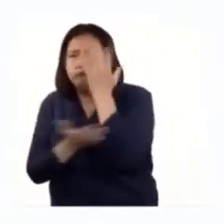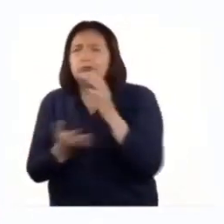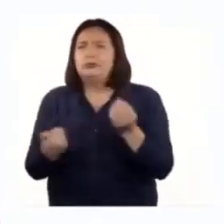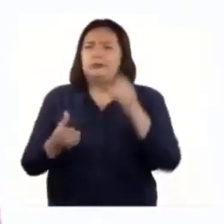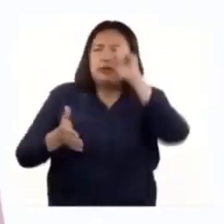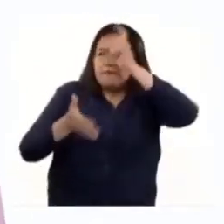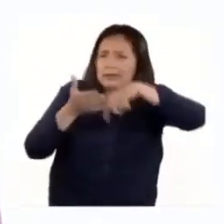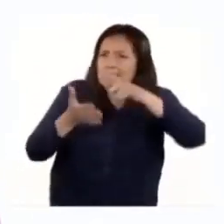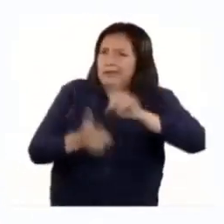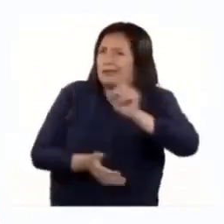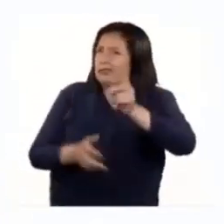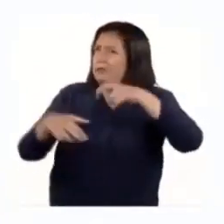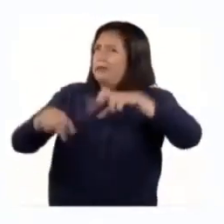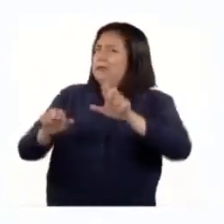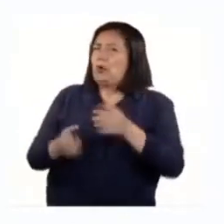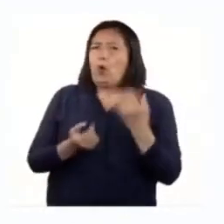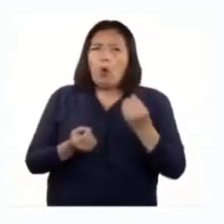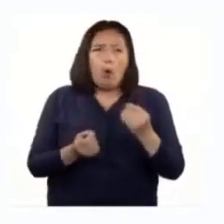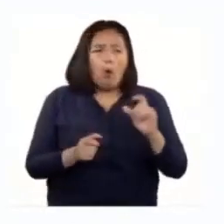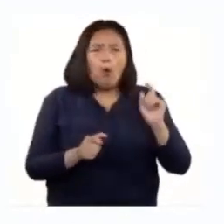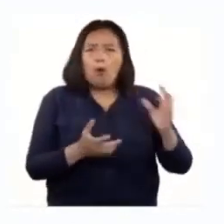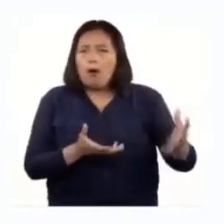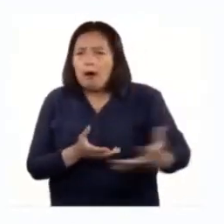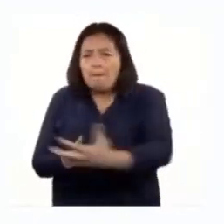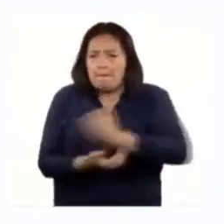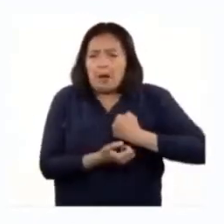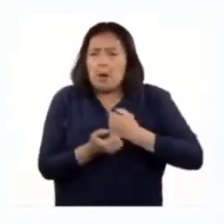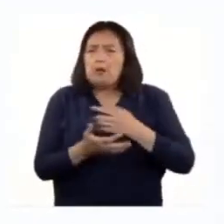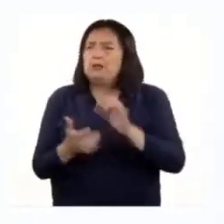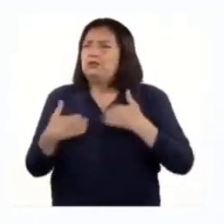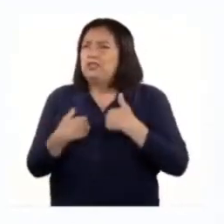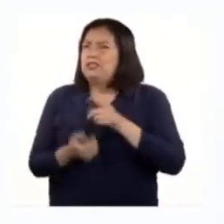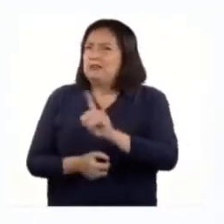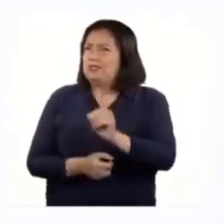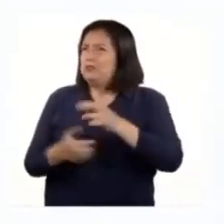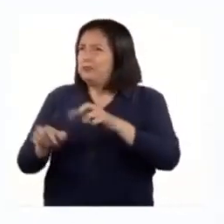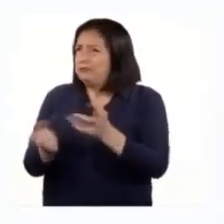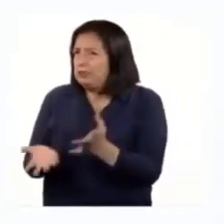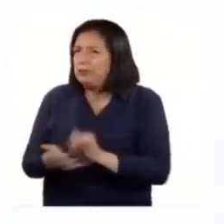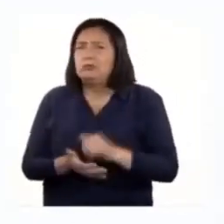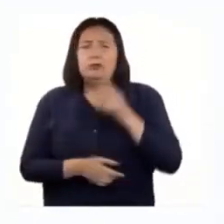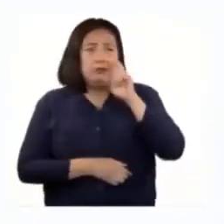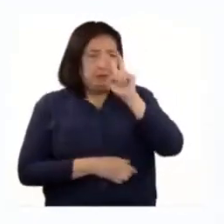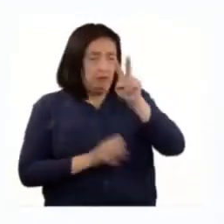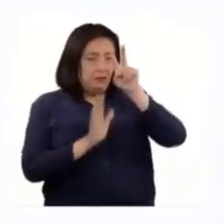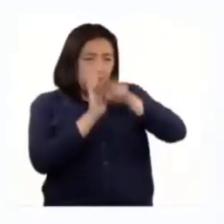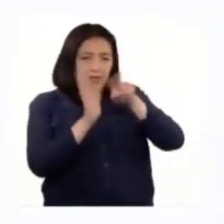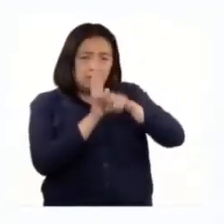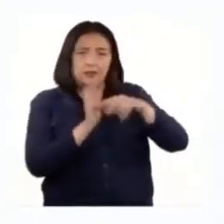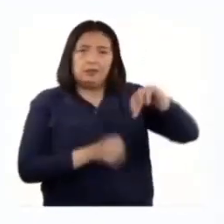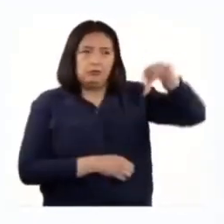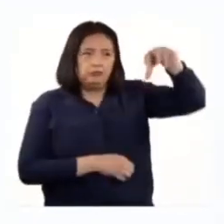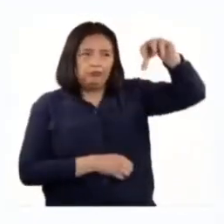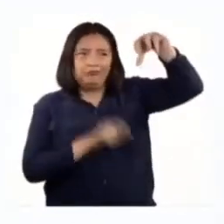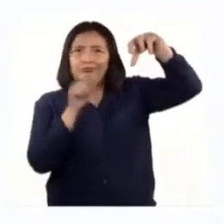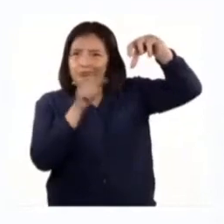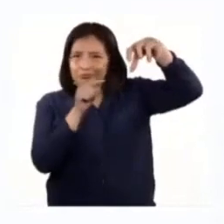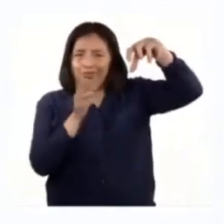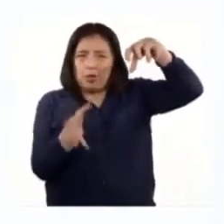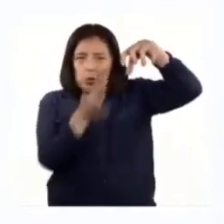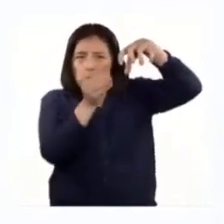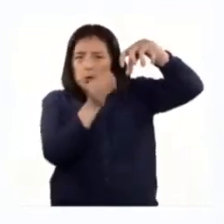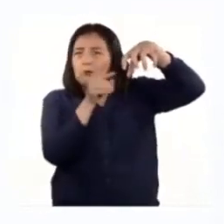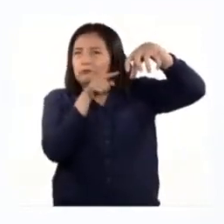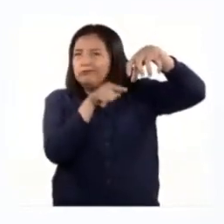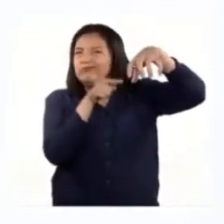la minería ilegal o la cacería indiscriminada. B. Veamos este video grabado por un dron y que